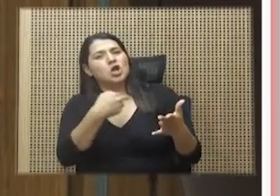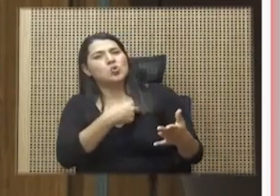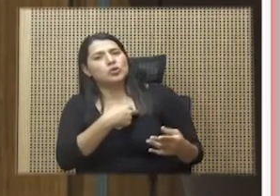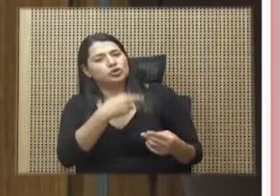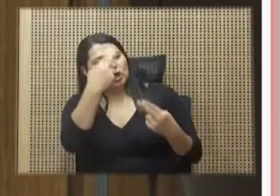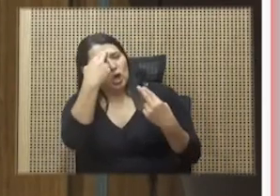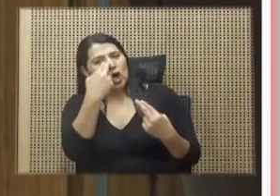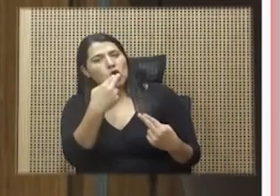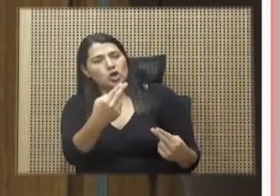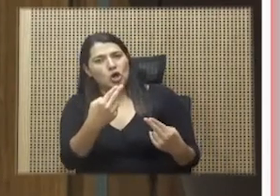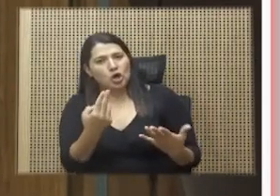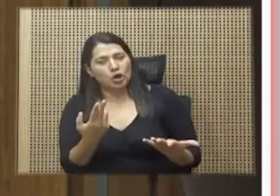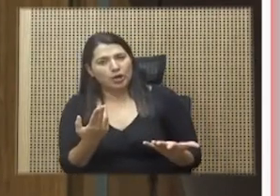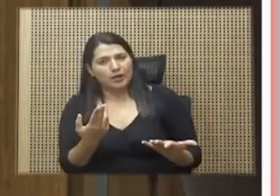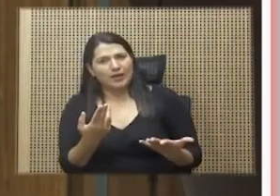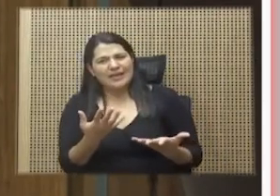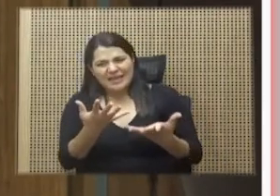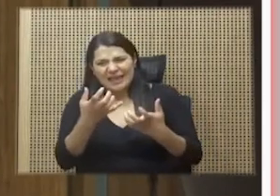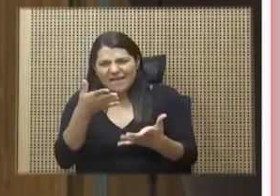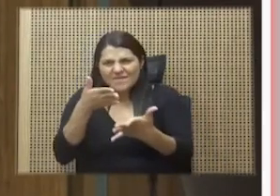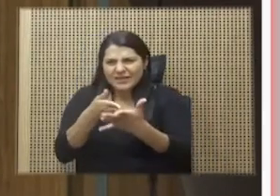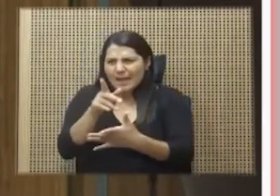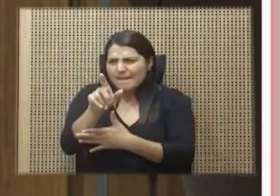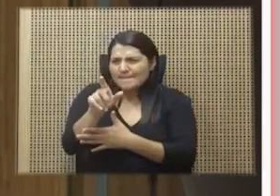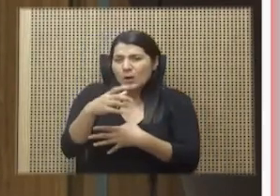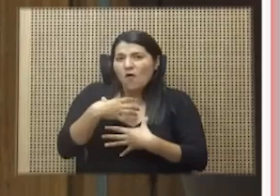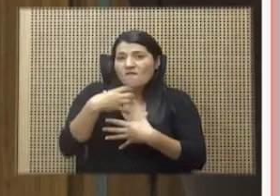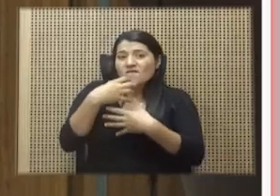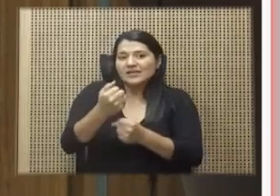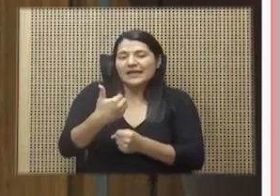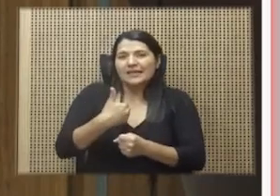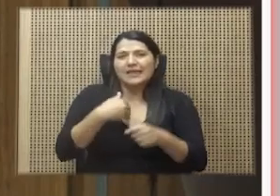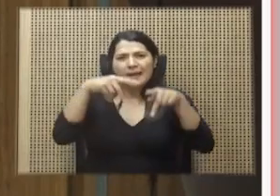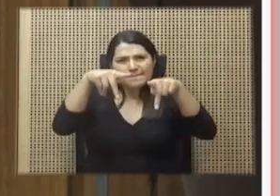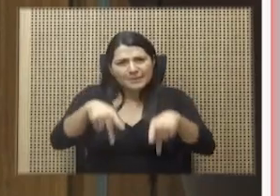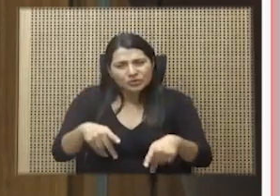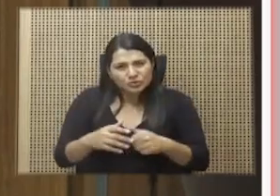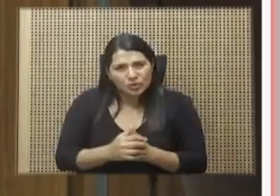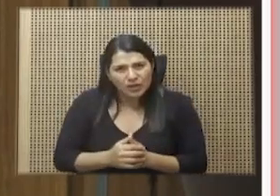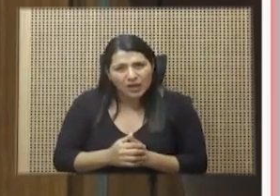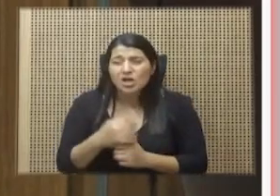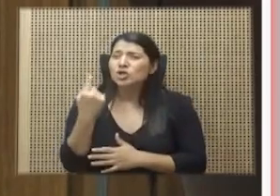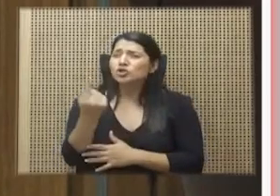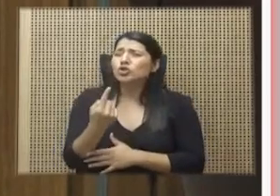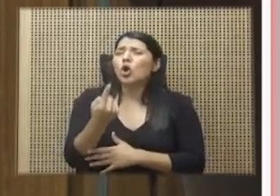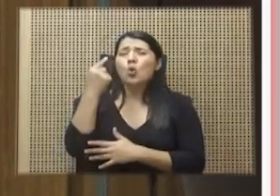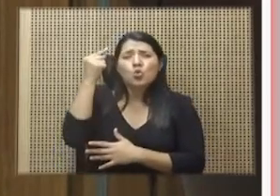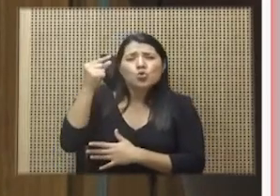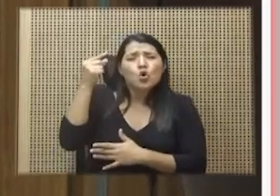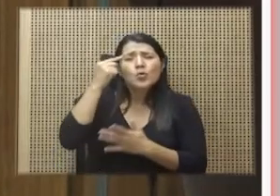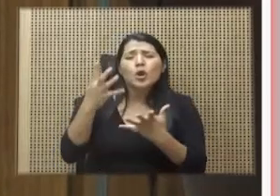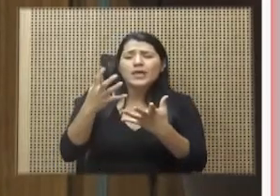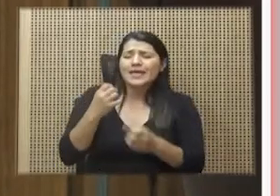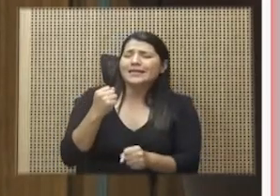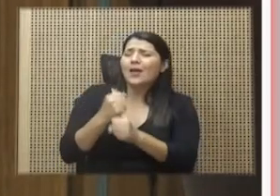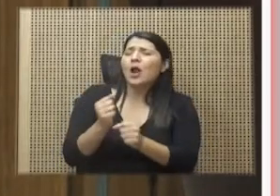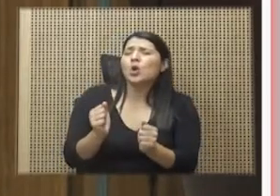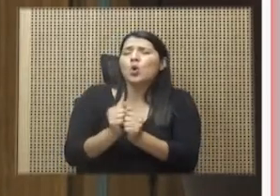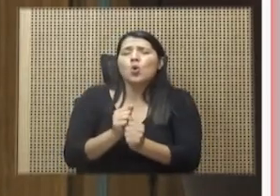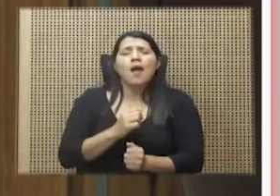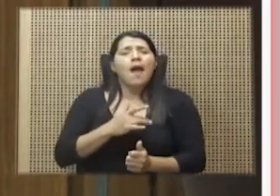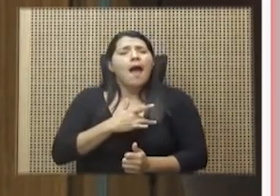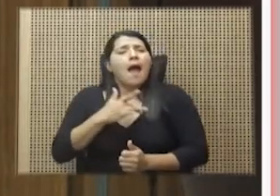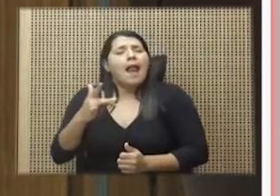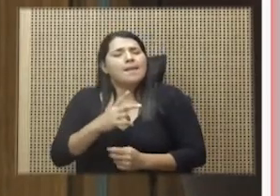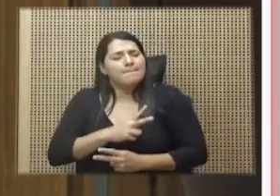vengarse de un gobierno que vino a trabajar con alma, vida y corazón para demostrar que Costa Rica no es un país pobre,